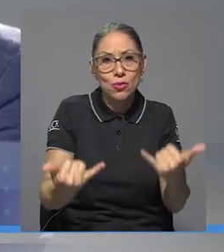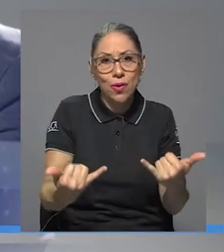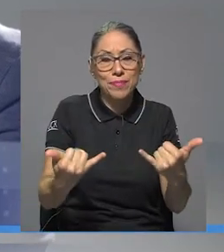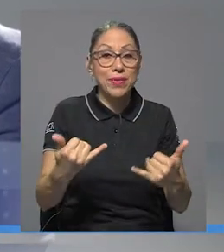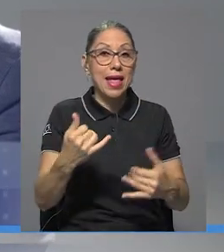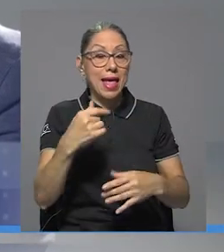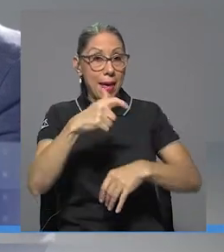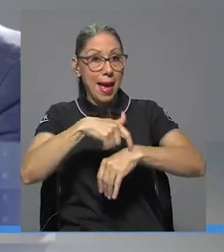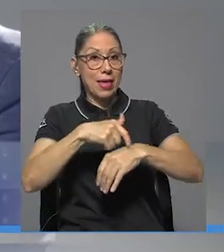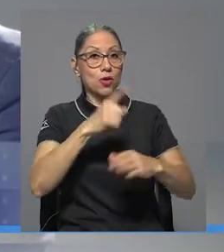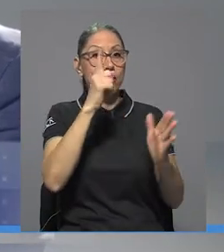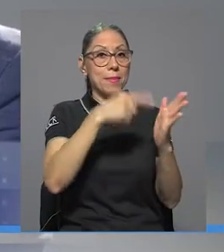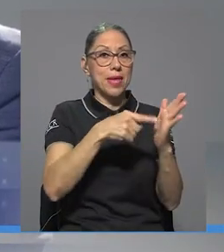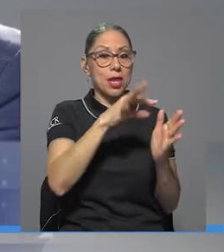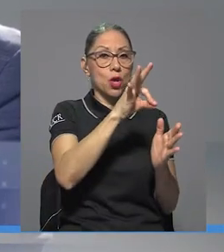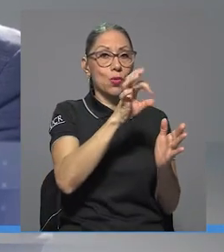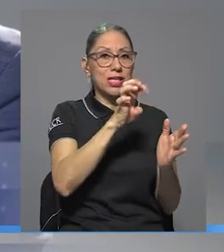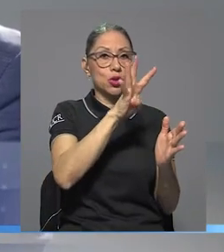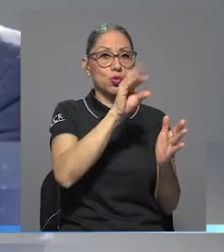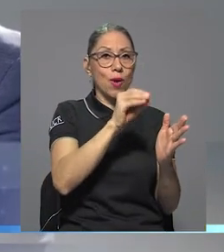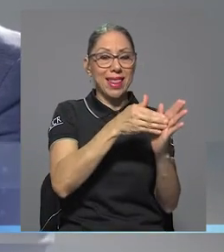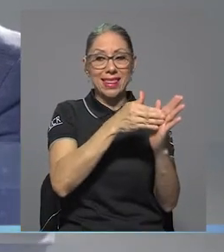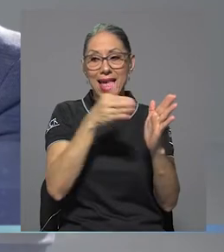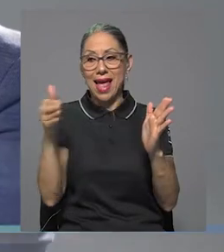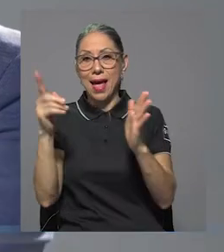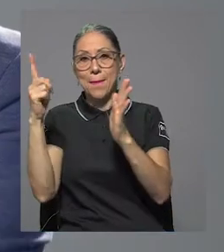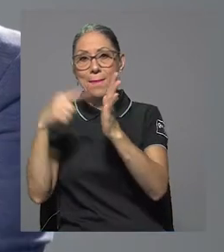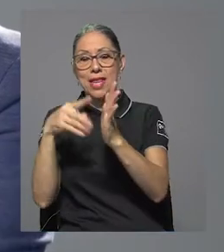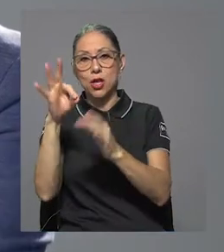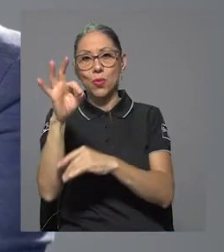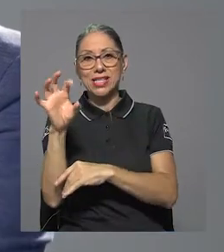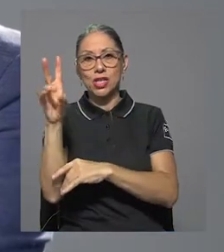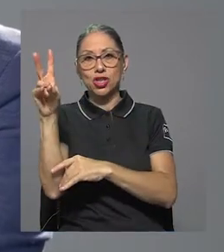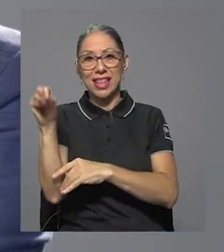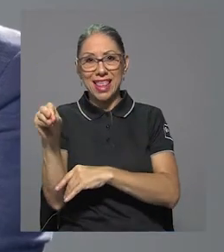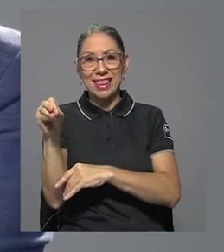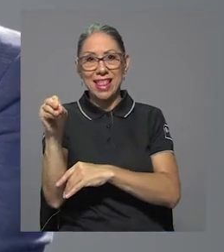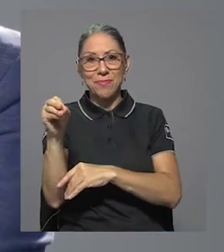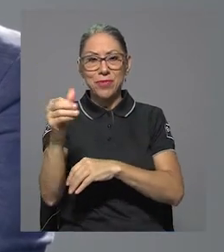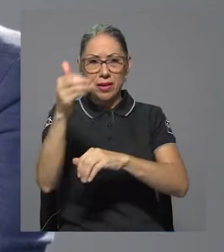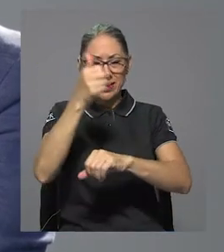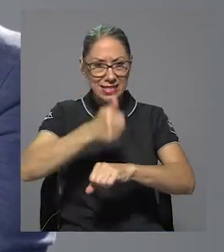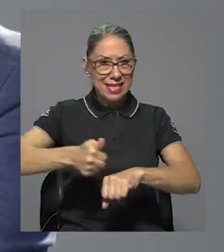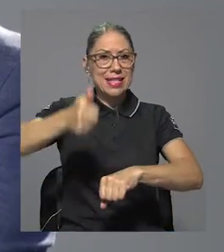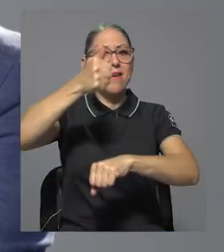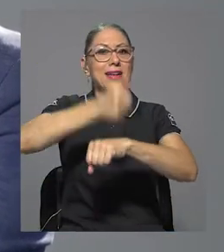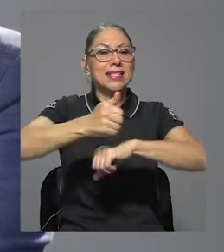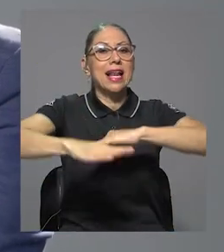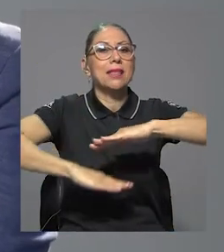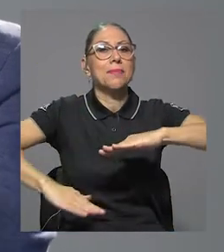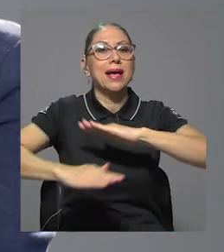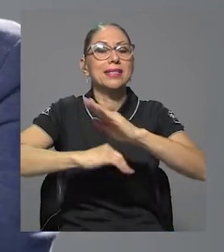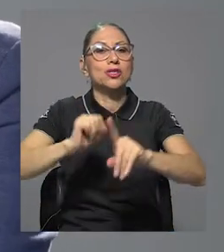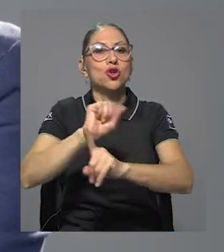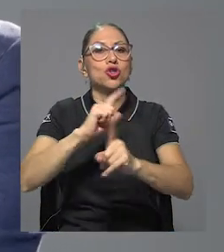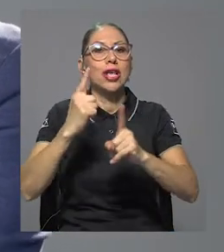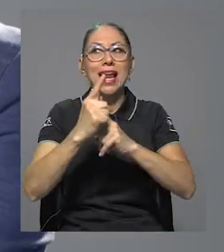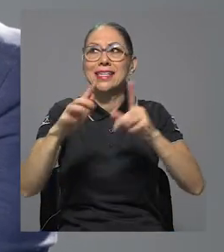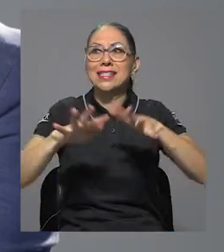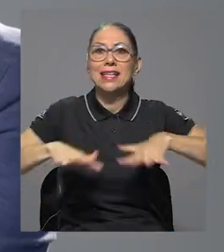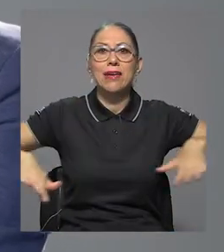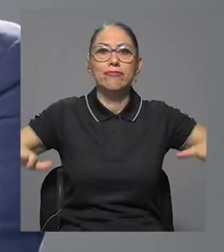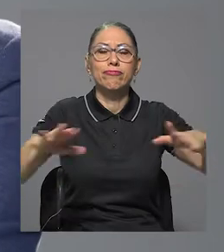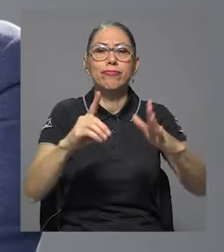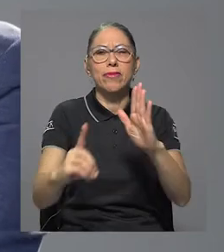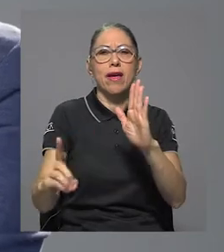periodo de 1940-1970 se sientan las bases del Estado Social de Derecho que conocemos actualmente. Se da un proceso